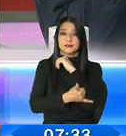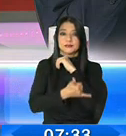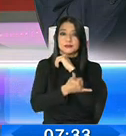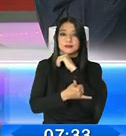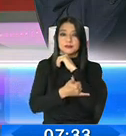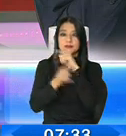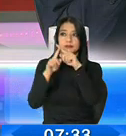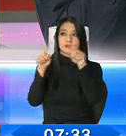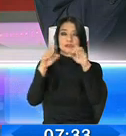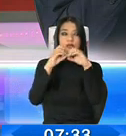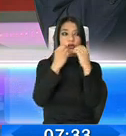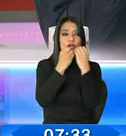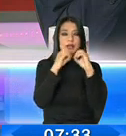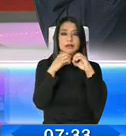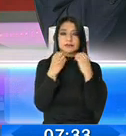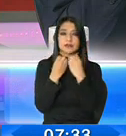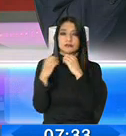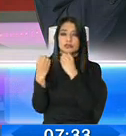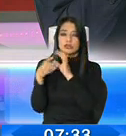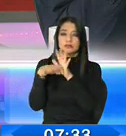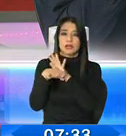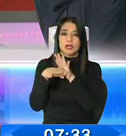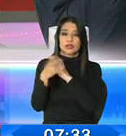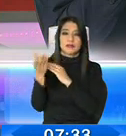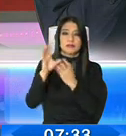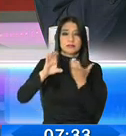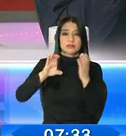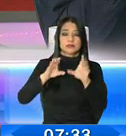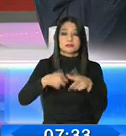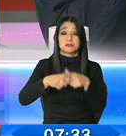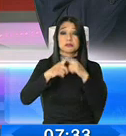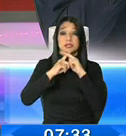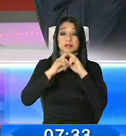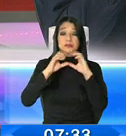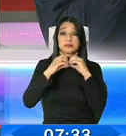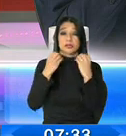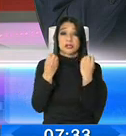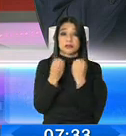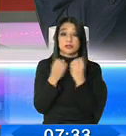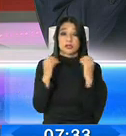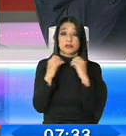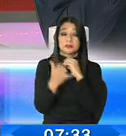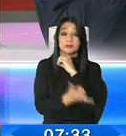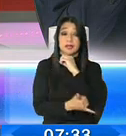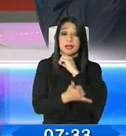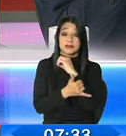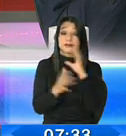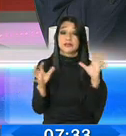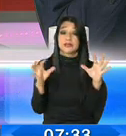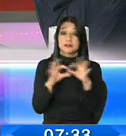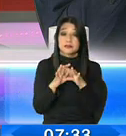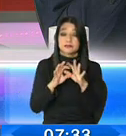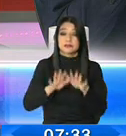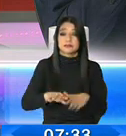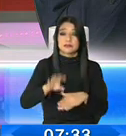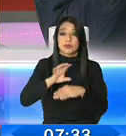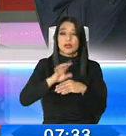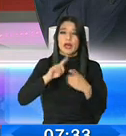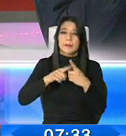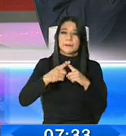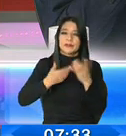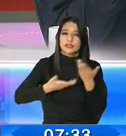los multilaterales, de las bancas de inversión, de préstamos de organismos y de países amigos que hemos podido